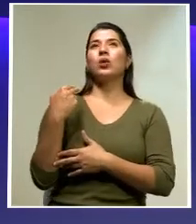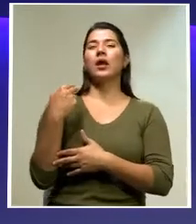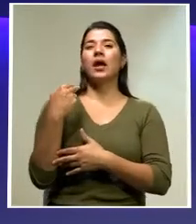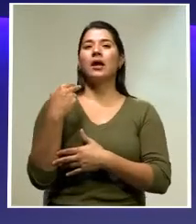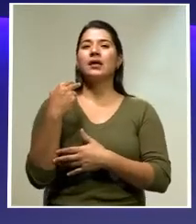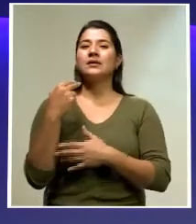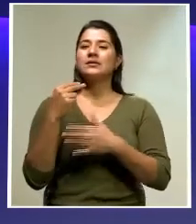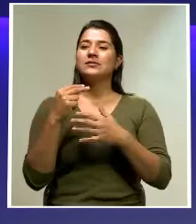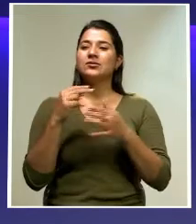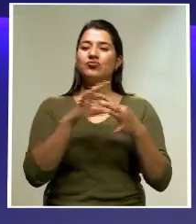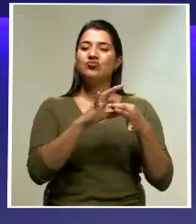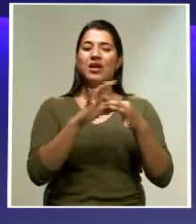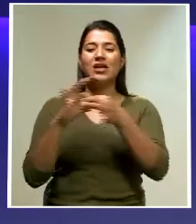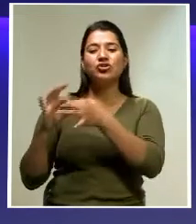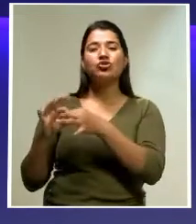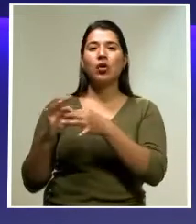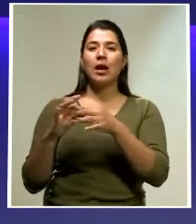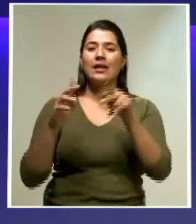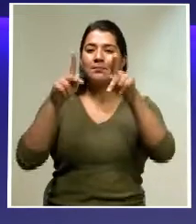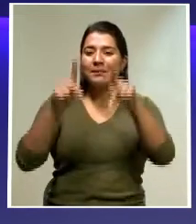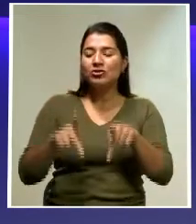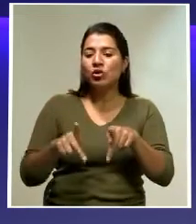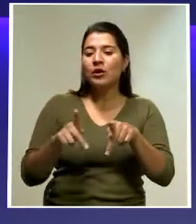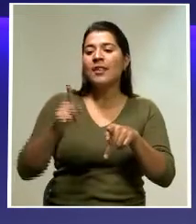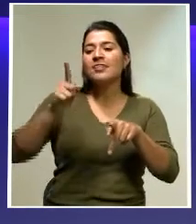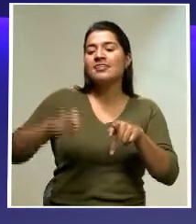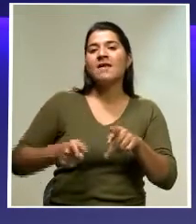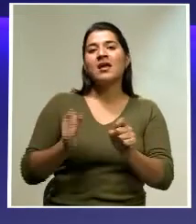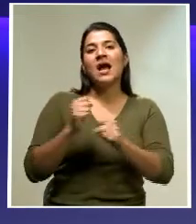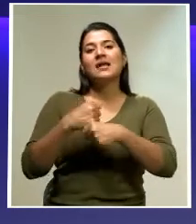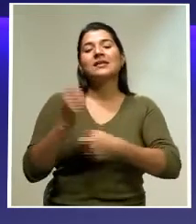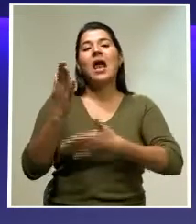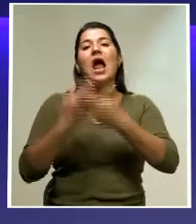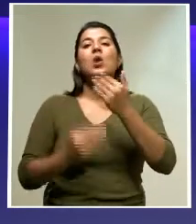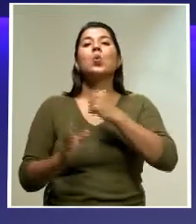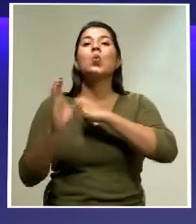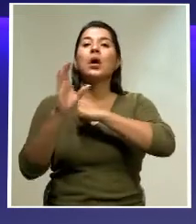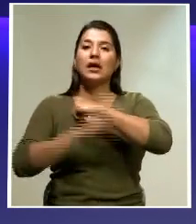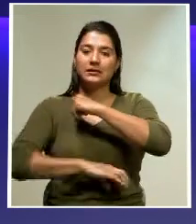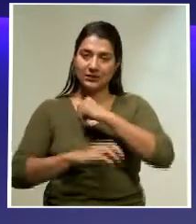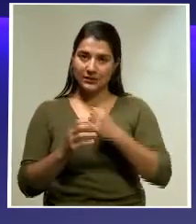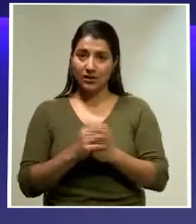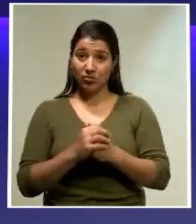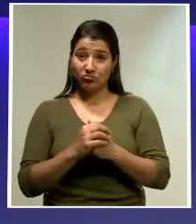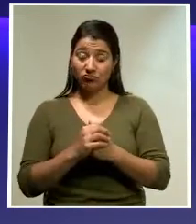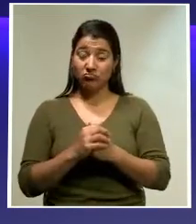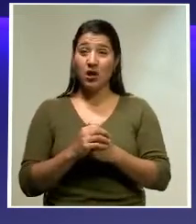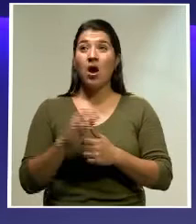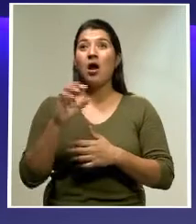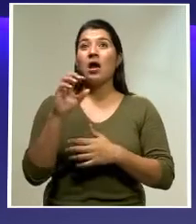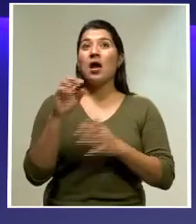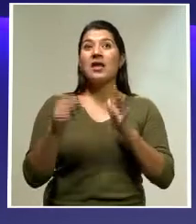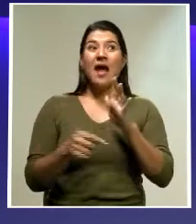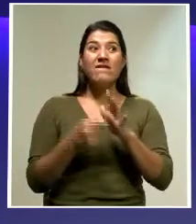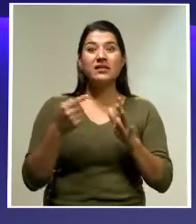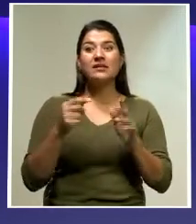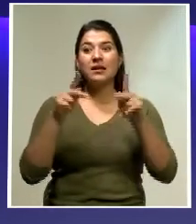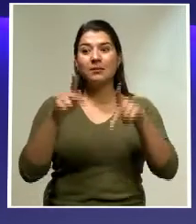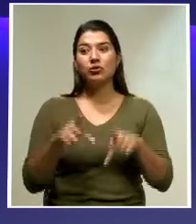penosa y fallida y no pueden sino volver a cometer sus errores una y otra vez.